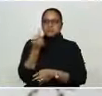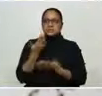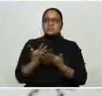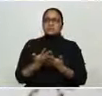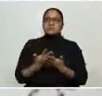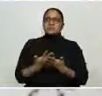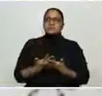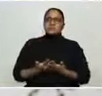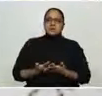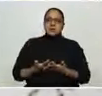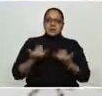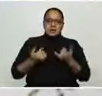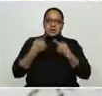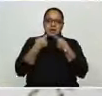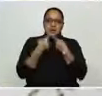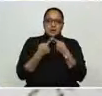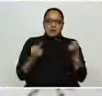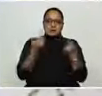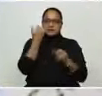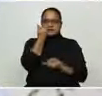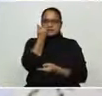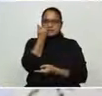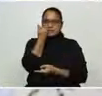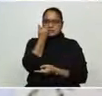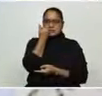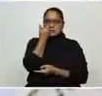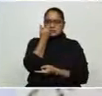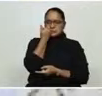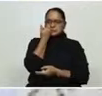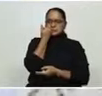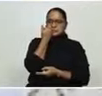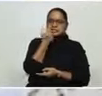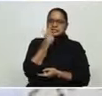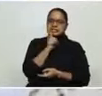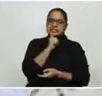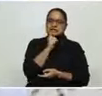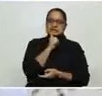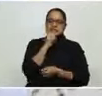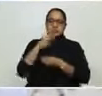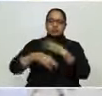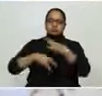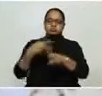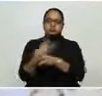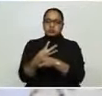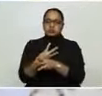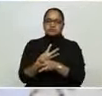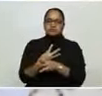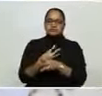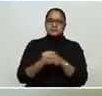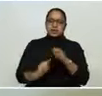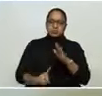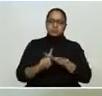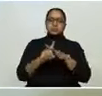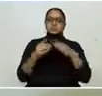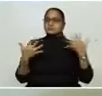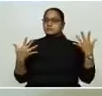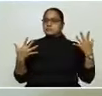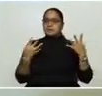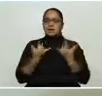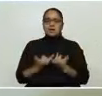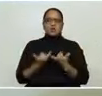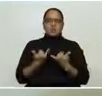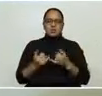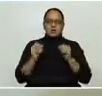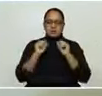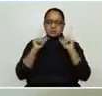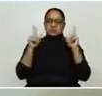cierto de que esta es una enfermedad que ha surgido en el mundo y que tenemos nosotros